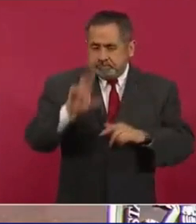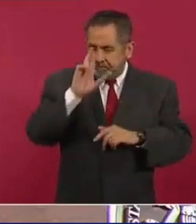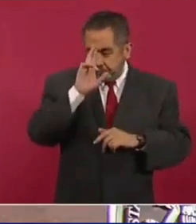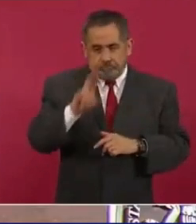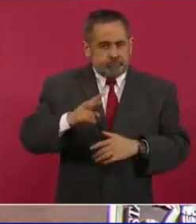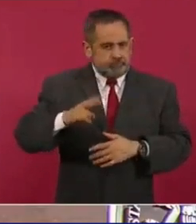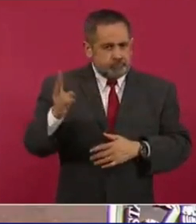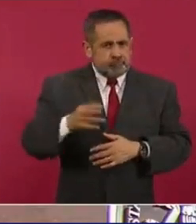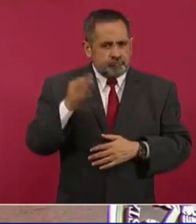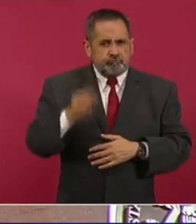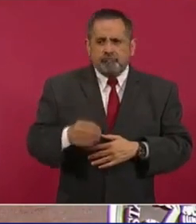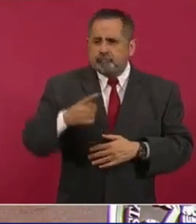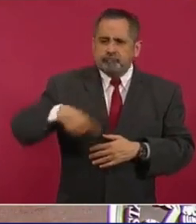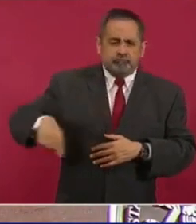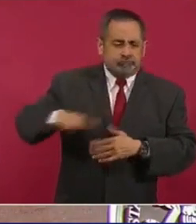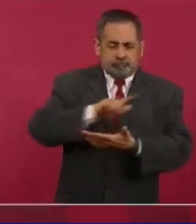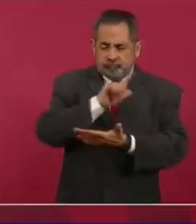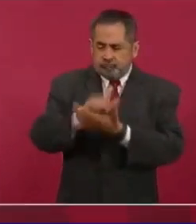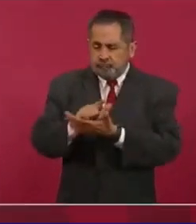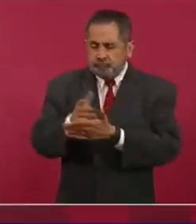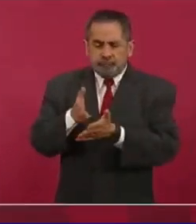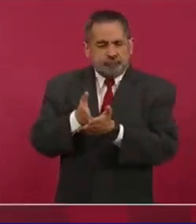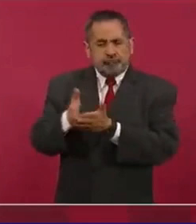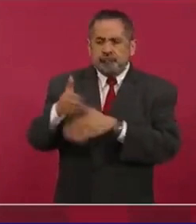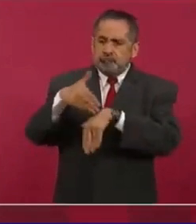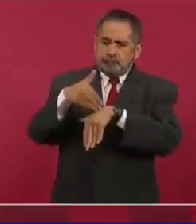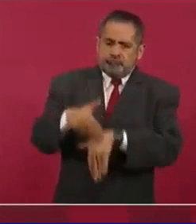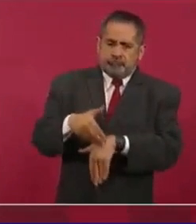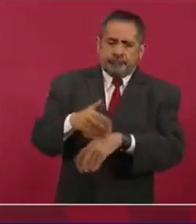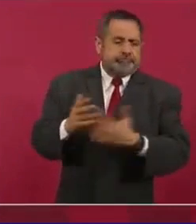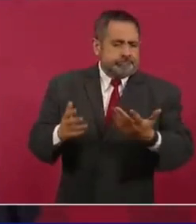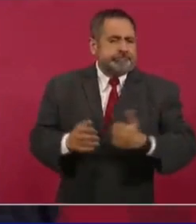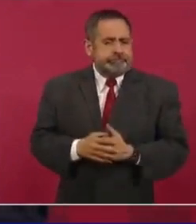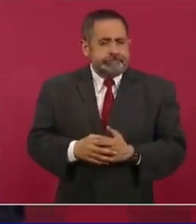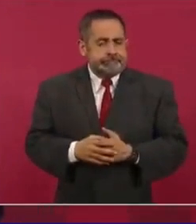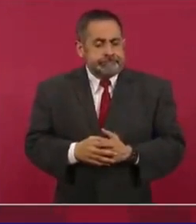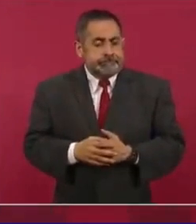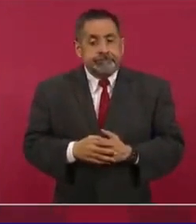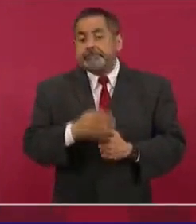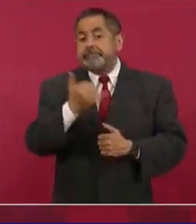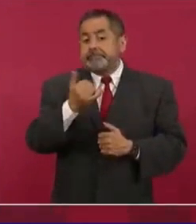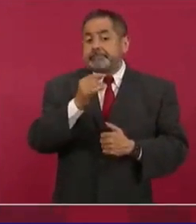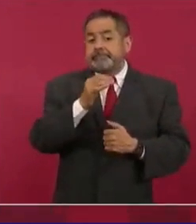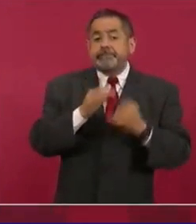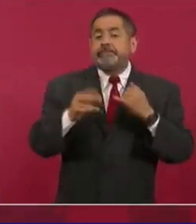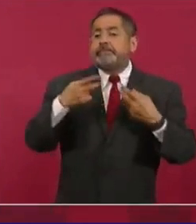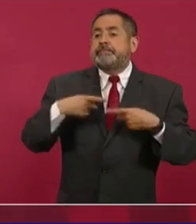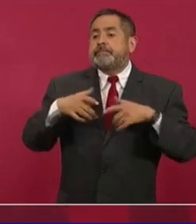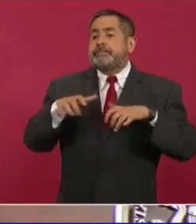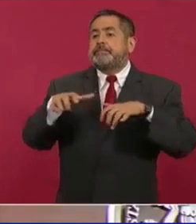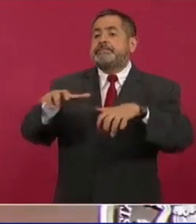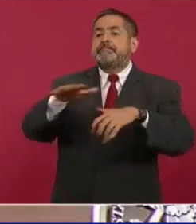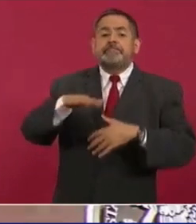un auténtico Estado de Derecho y que se atienda al pueblo